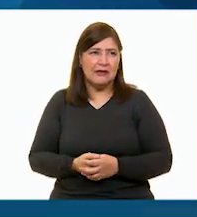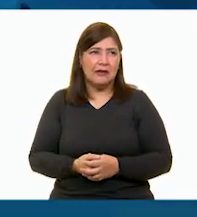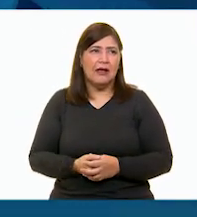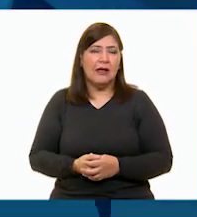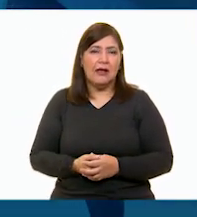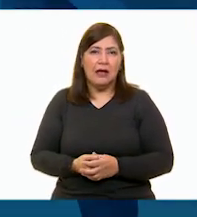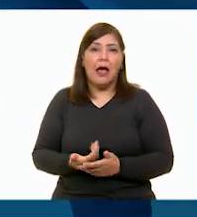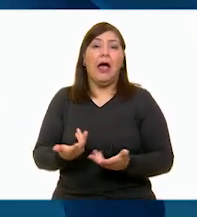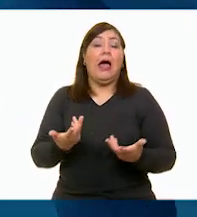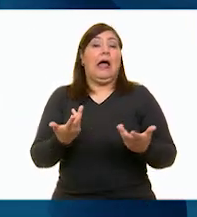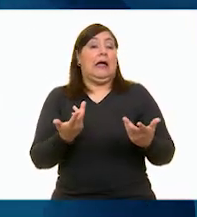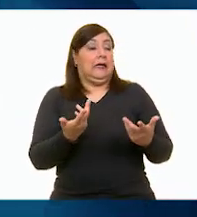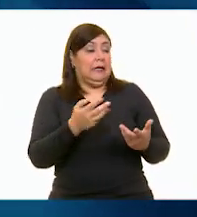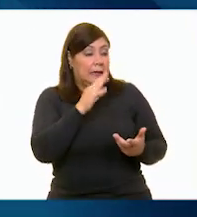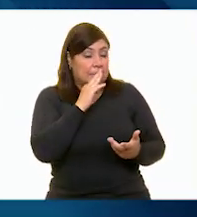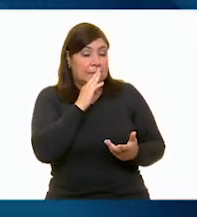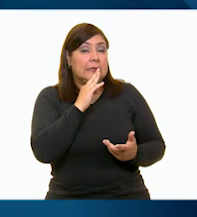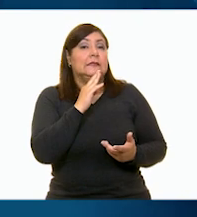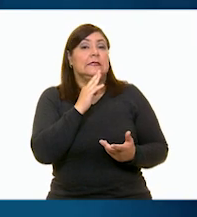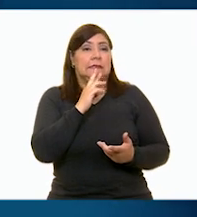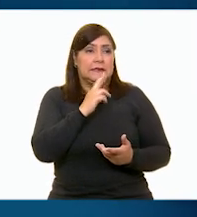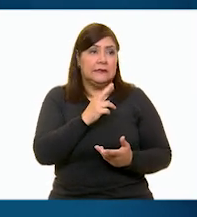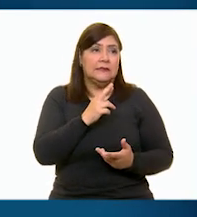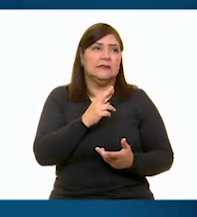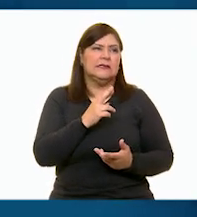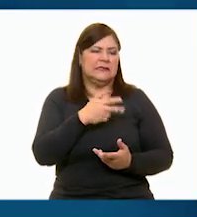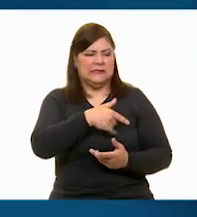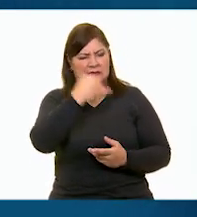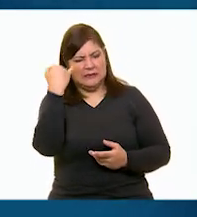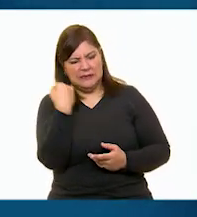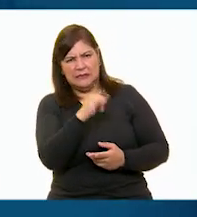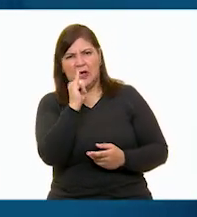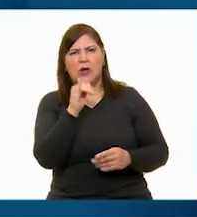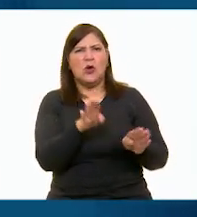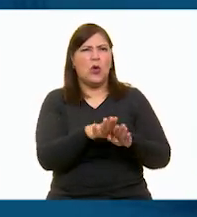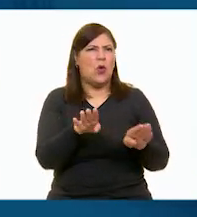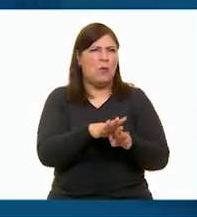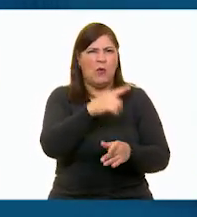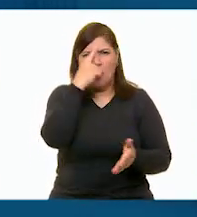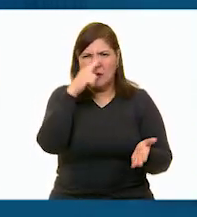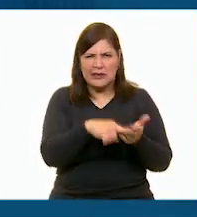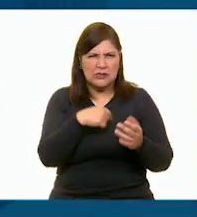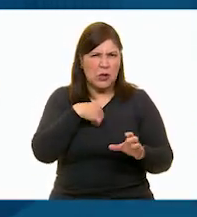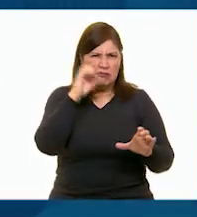Le contestó la mamá, ¿cómo se te ocurre, chamaca?